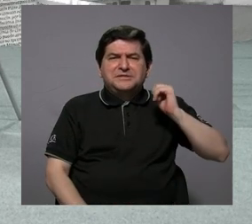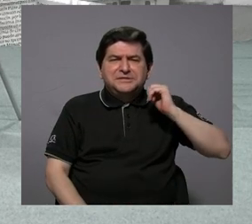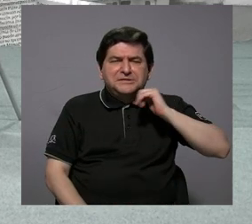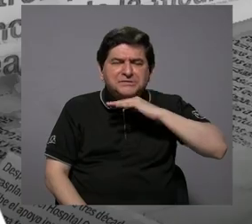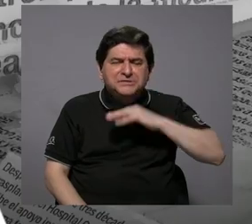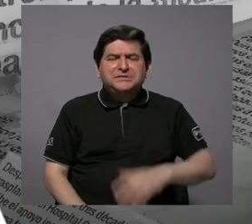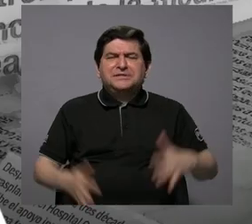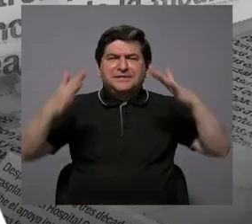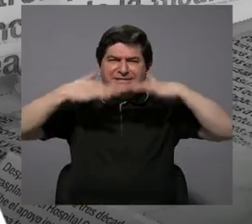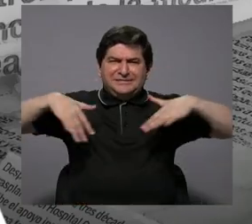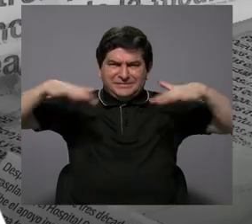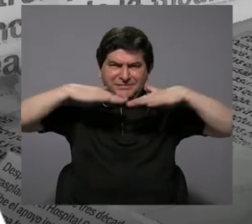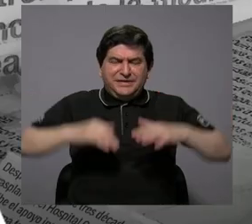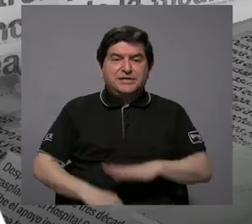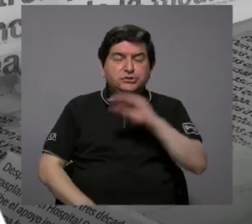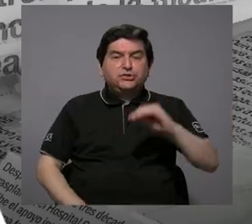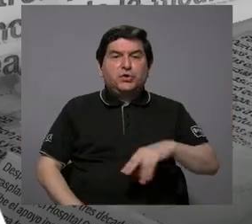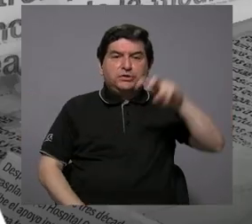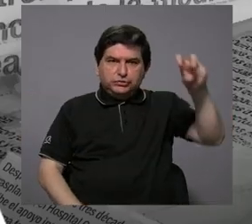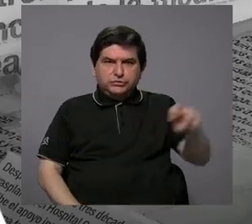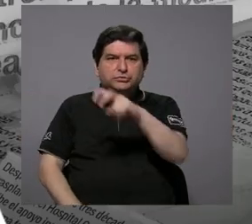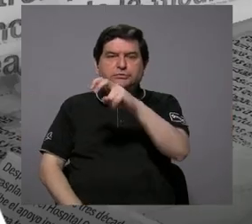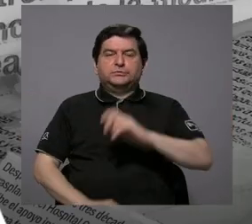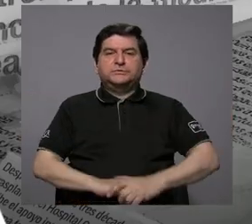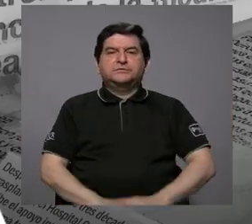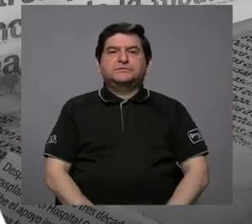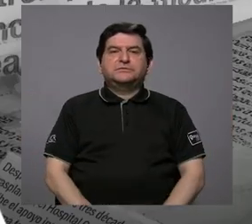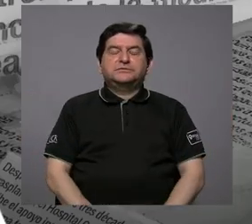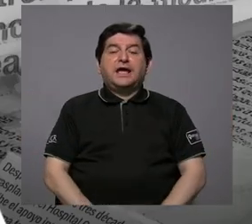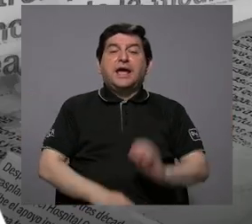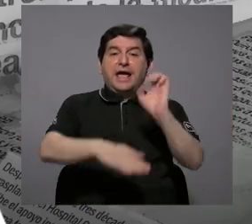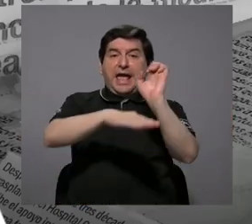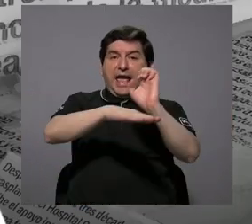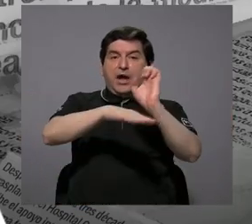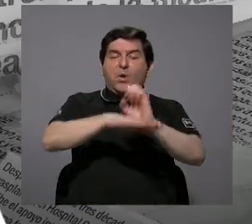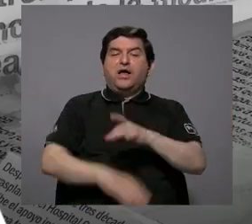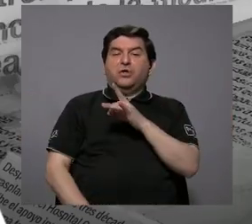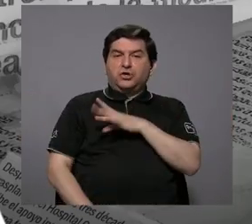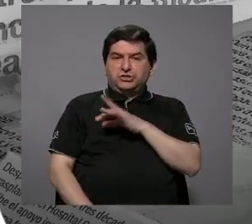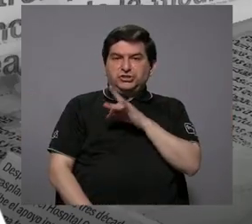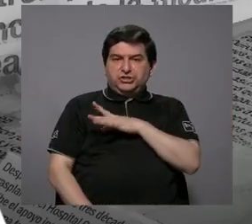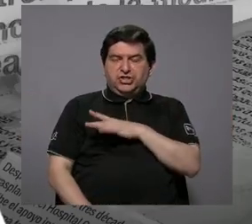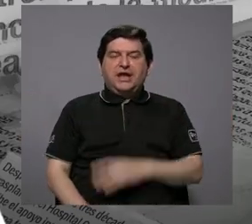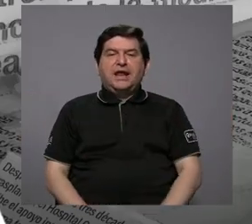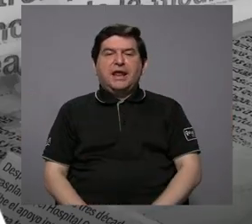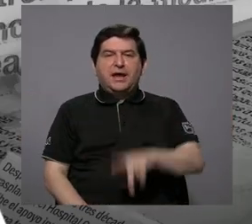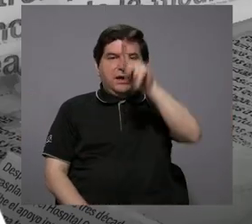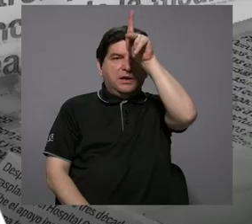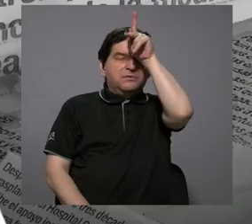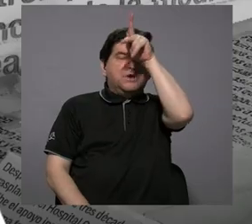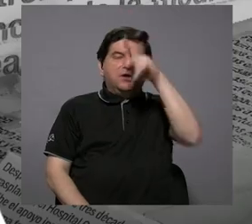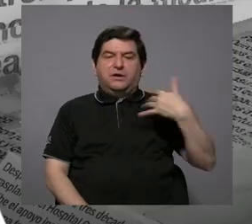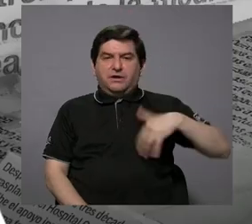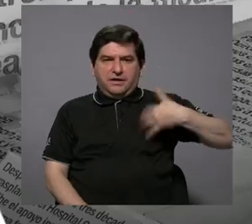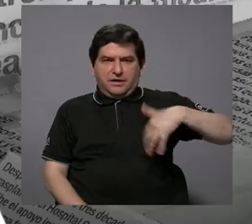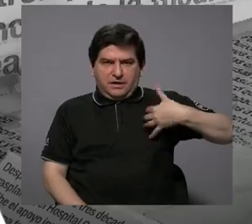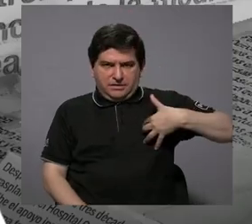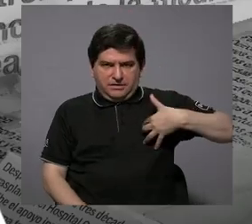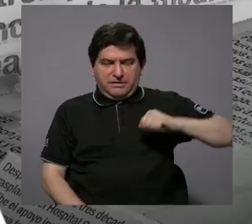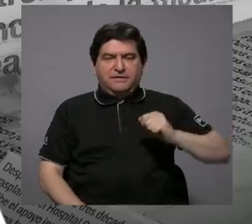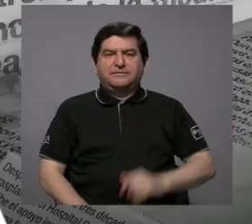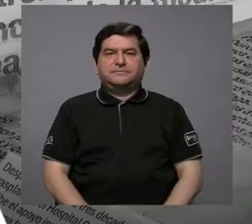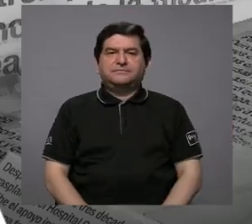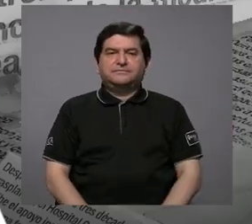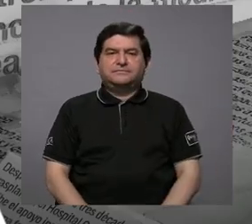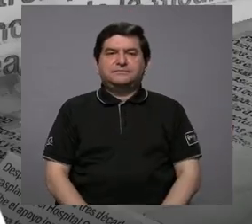ambiental y transporte, Ecuador, Chile, Perú, Argentina. Entonces,